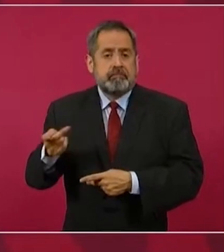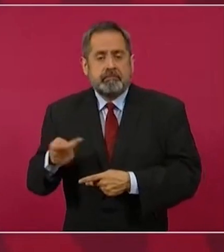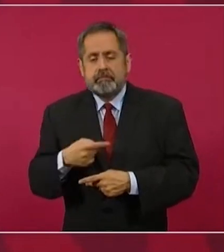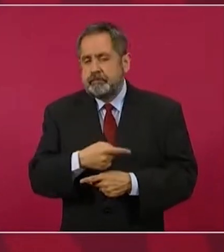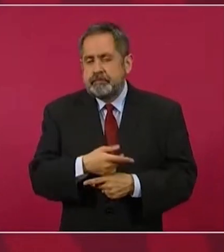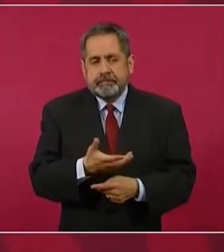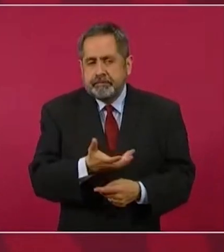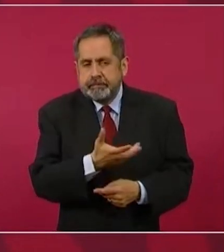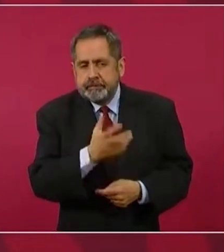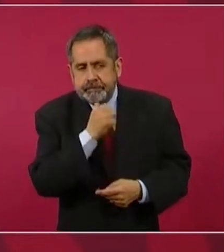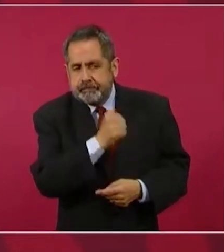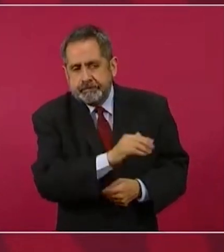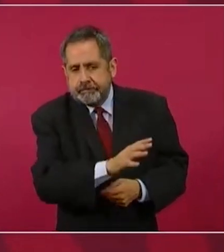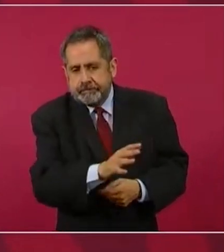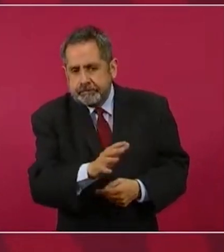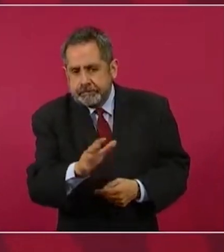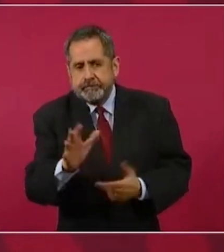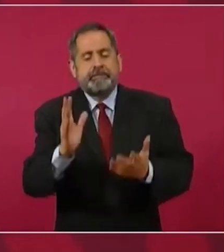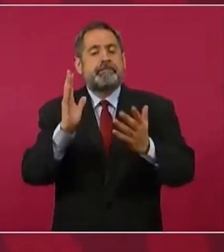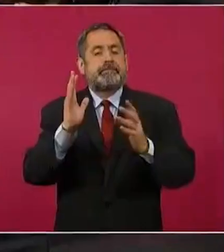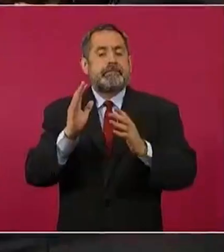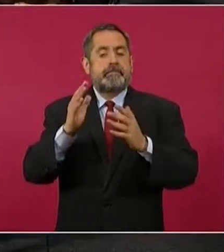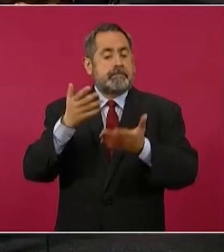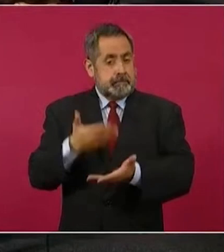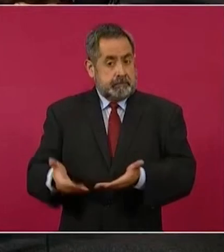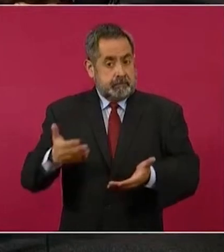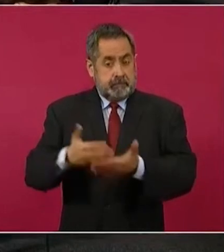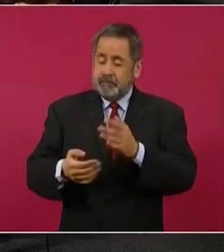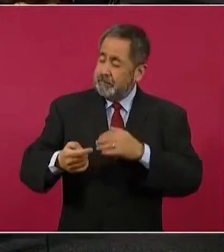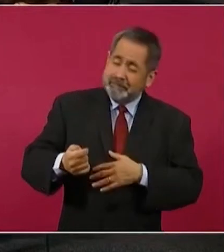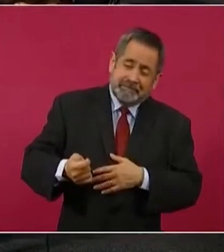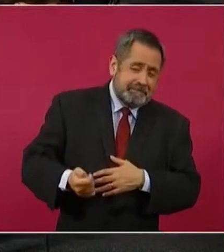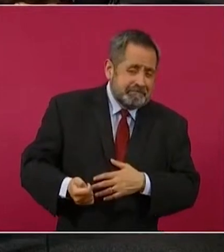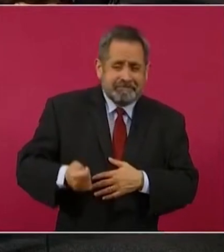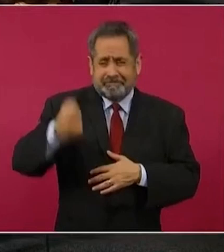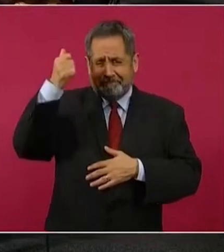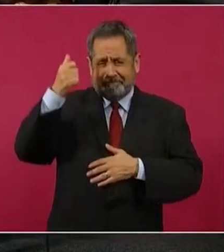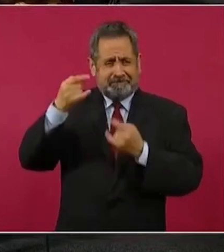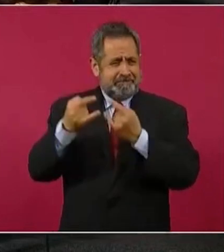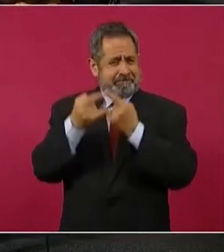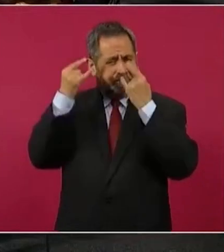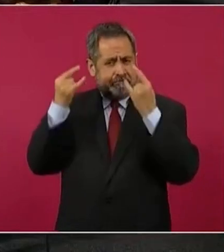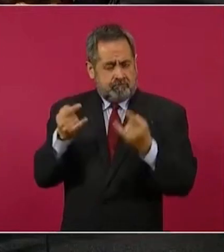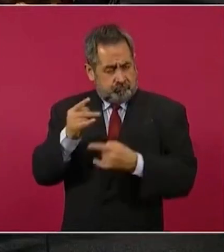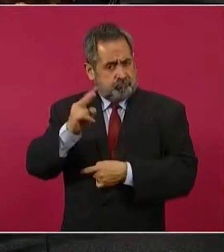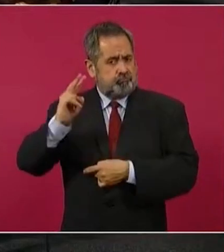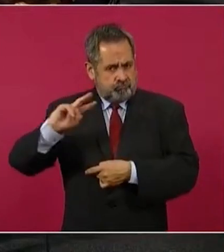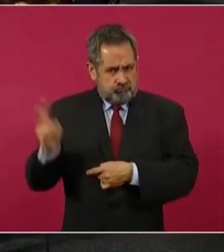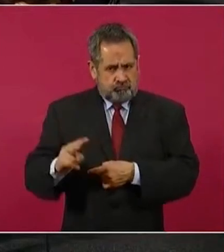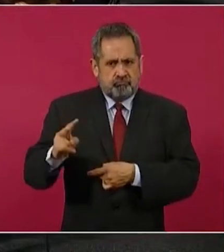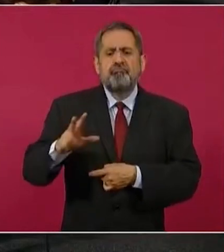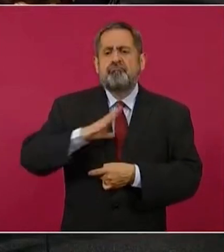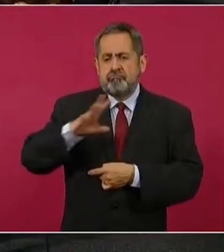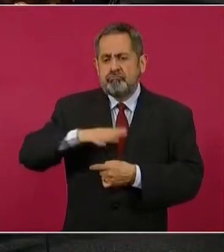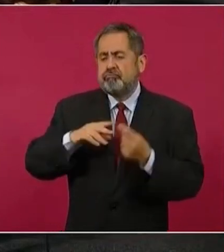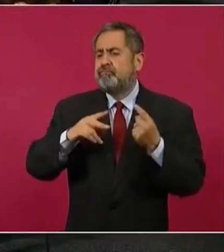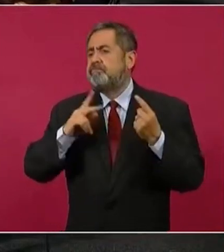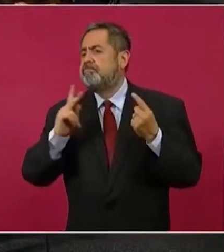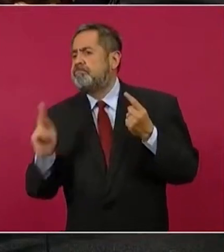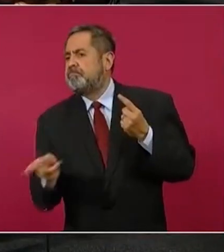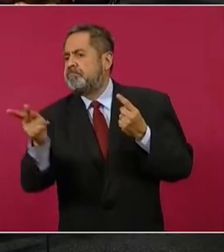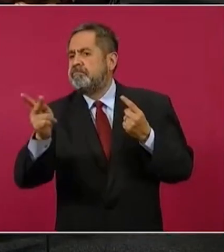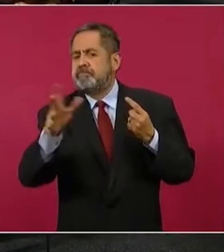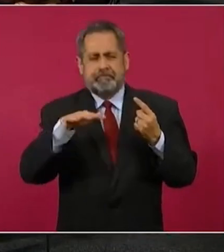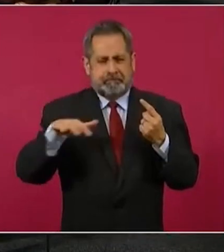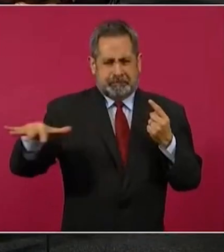Entonces, por primera vez se va a aplicar este método de la revocación del mandato,